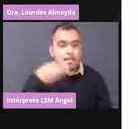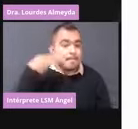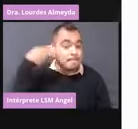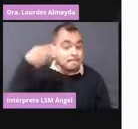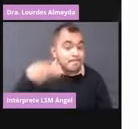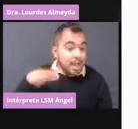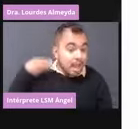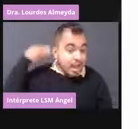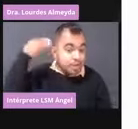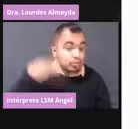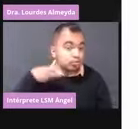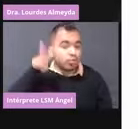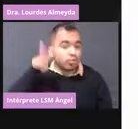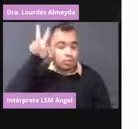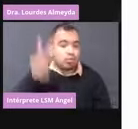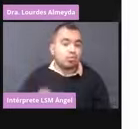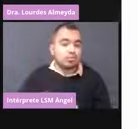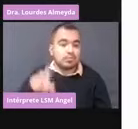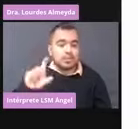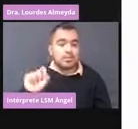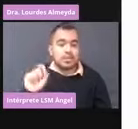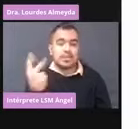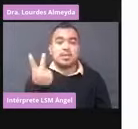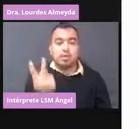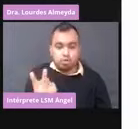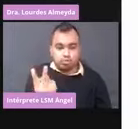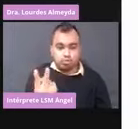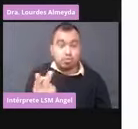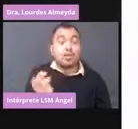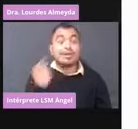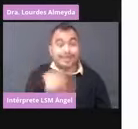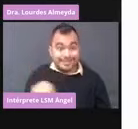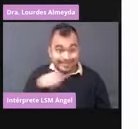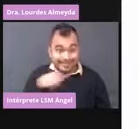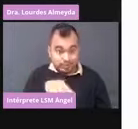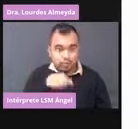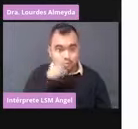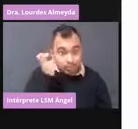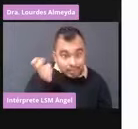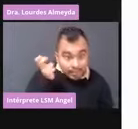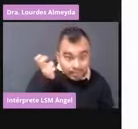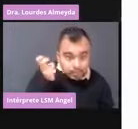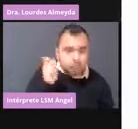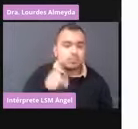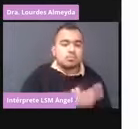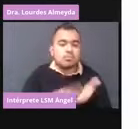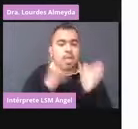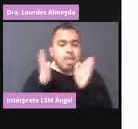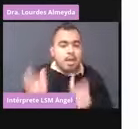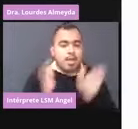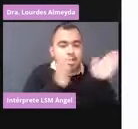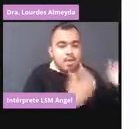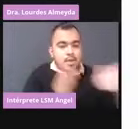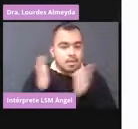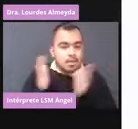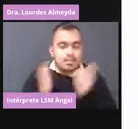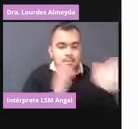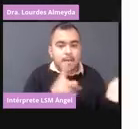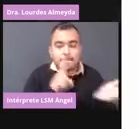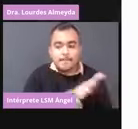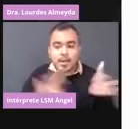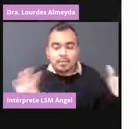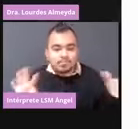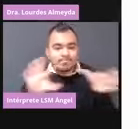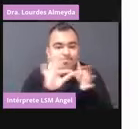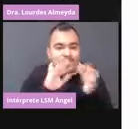2022. Estas van a ser las etapas de vacunación con la estrategia nacional que se ha